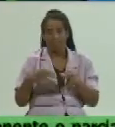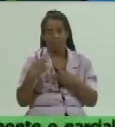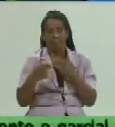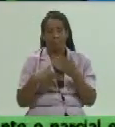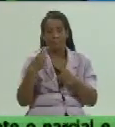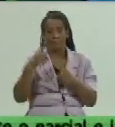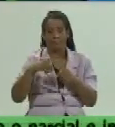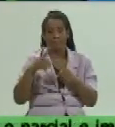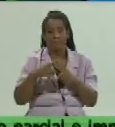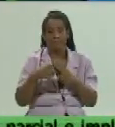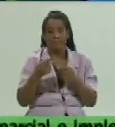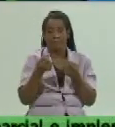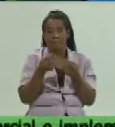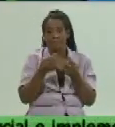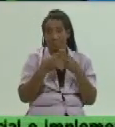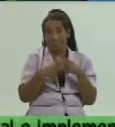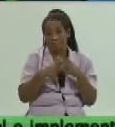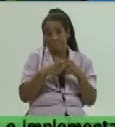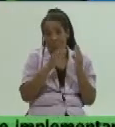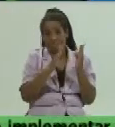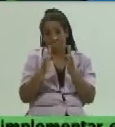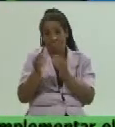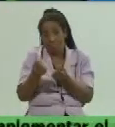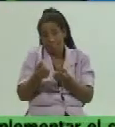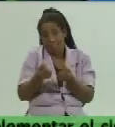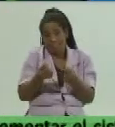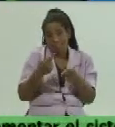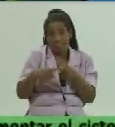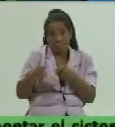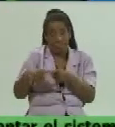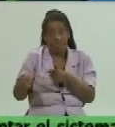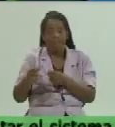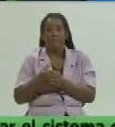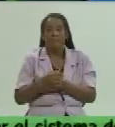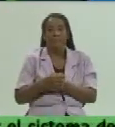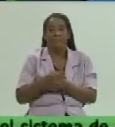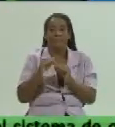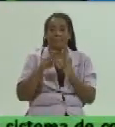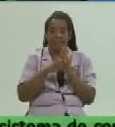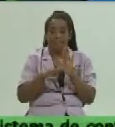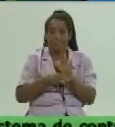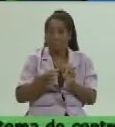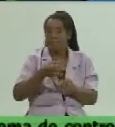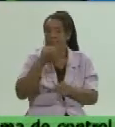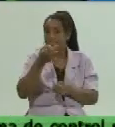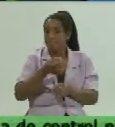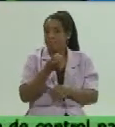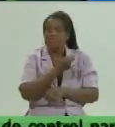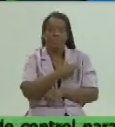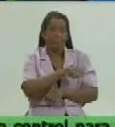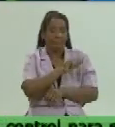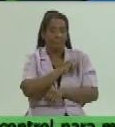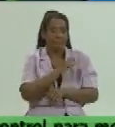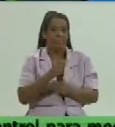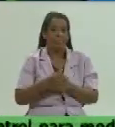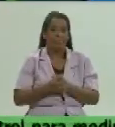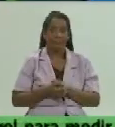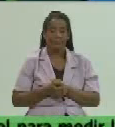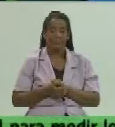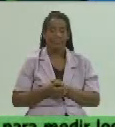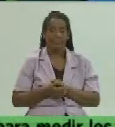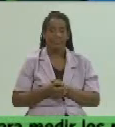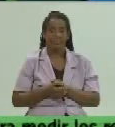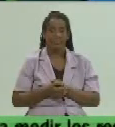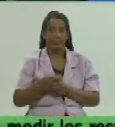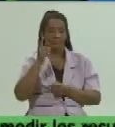tarea de ordenamiento hoy nuevamente aquí en el programa explicando a nuestro pueblo el respaldo de la política de precios